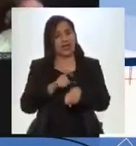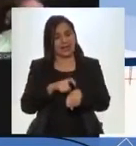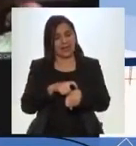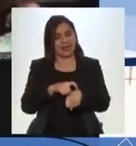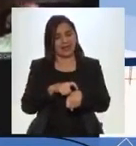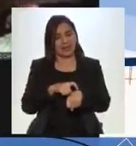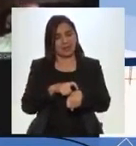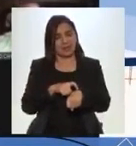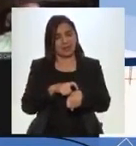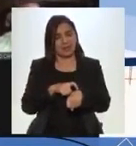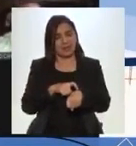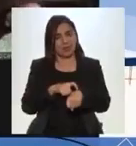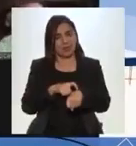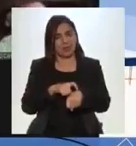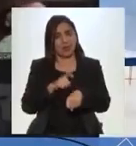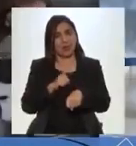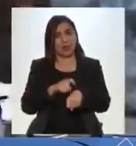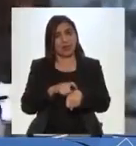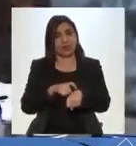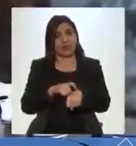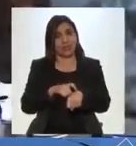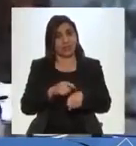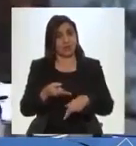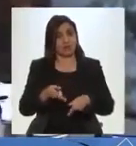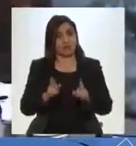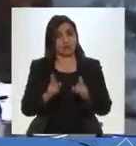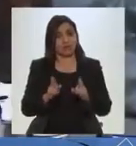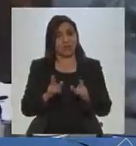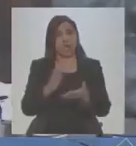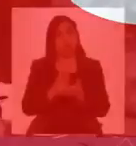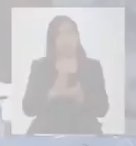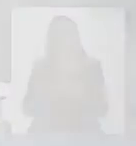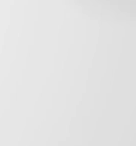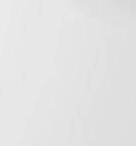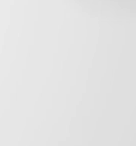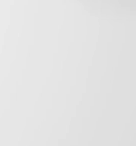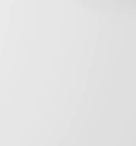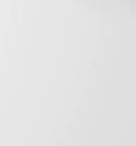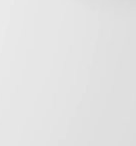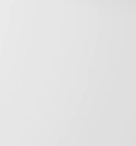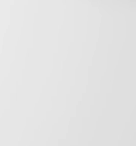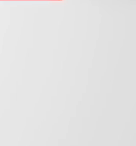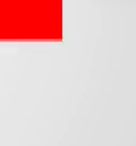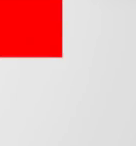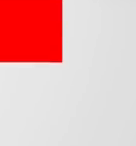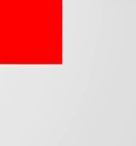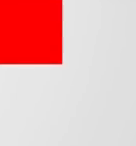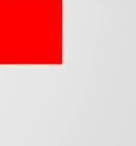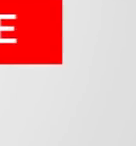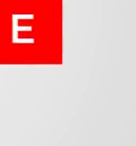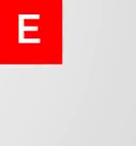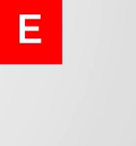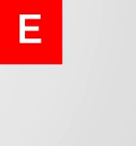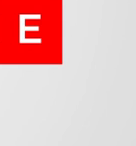le ofrecemos la palabra al doctor Rada. ¡Gracias! ¡Gracias!